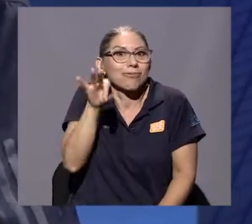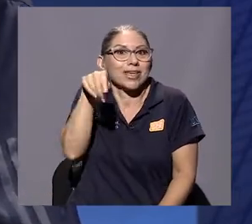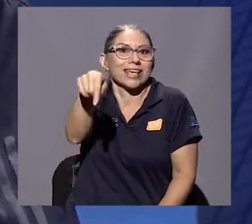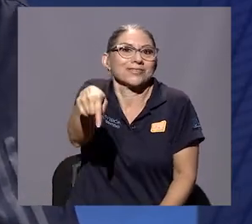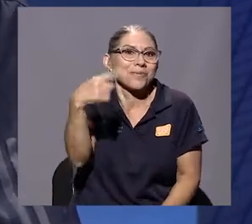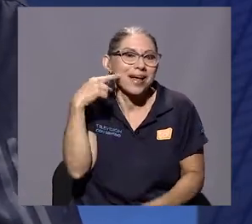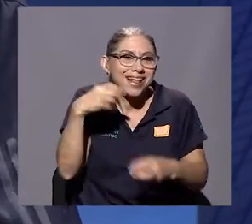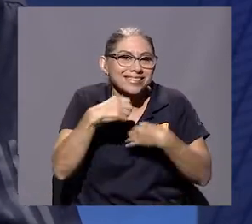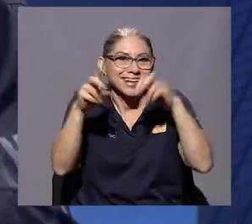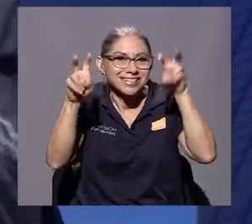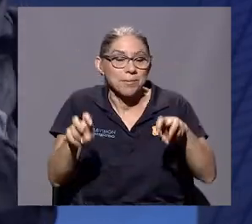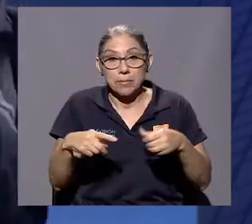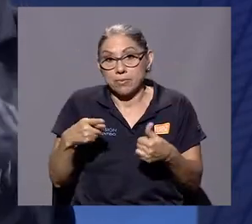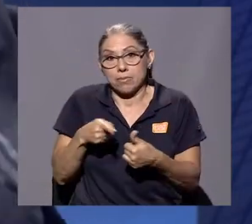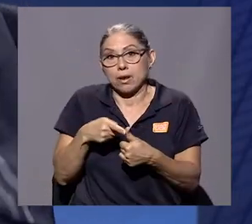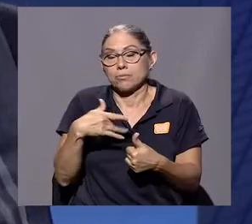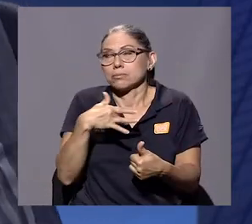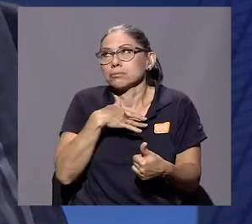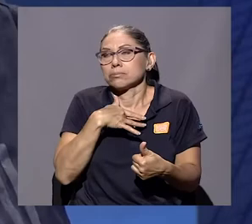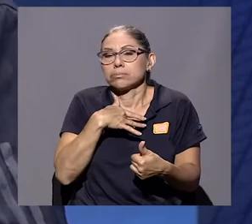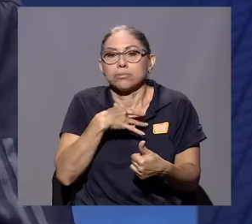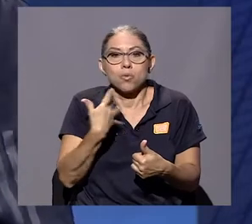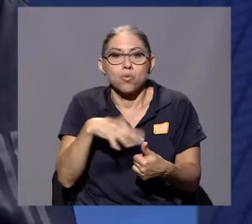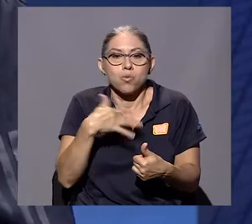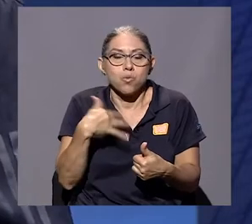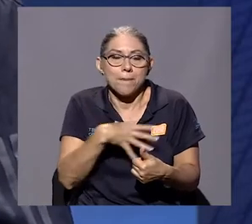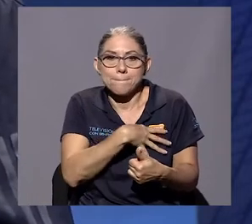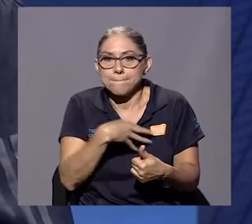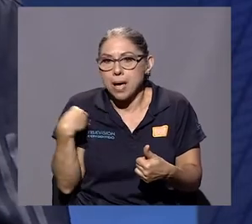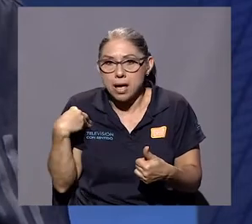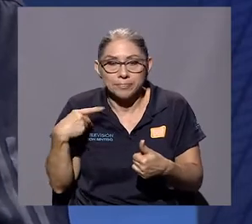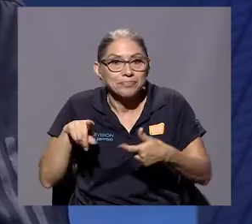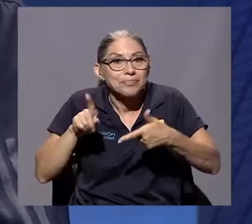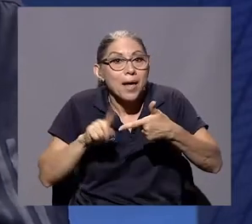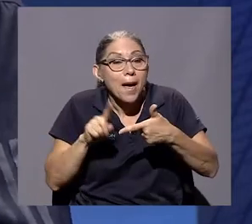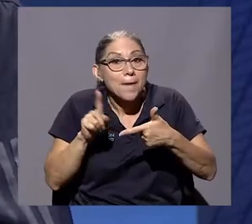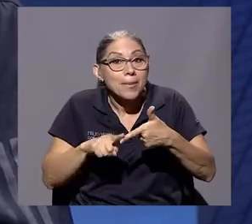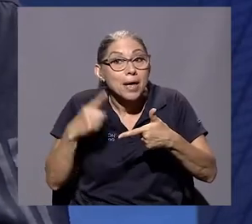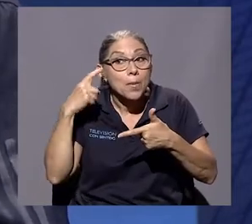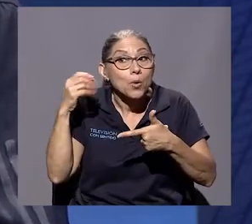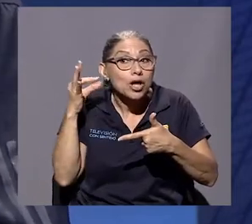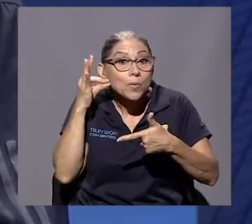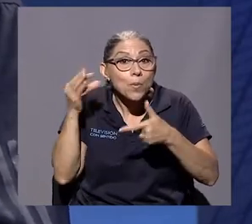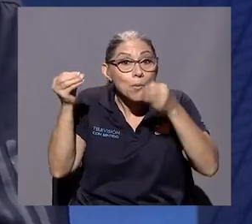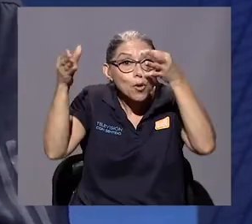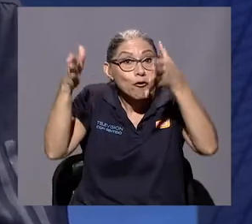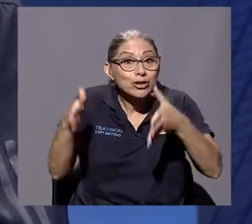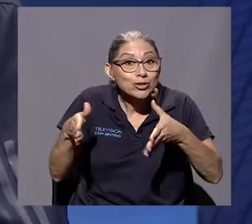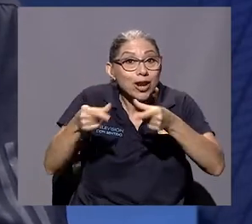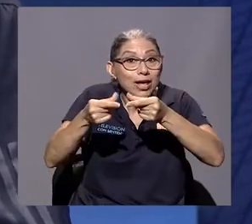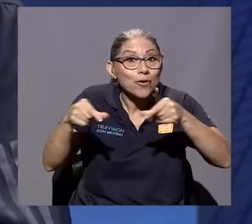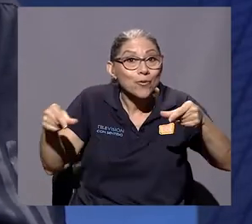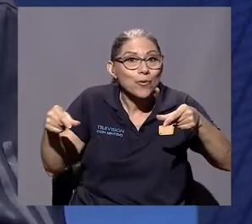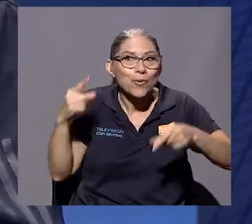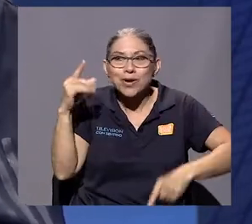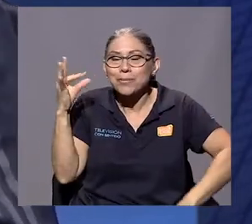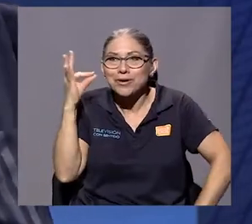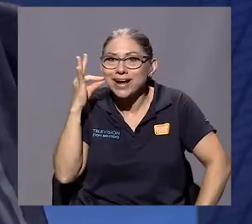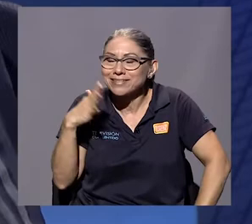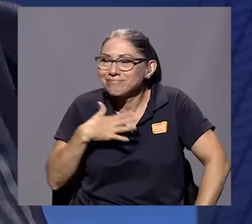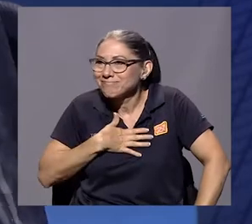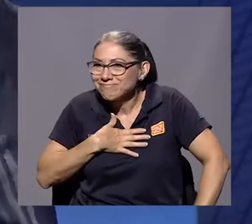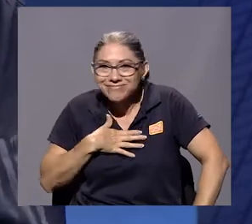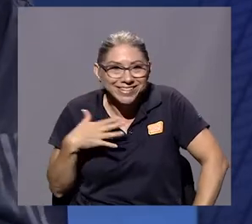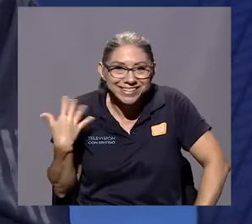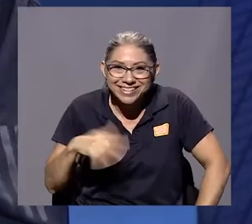eso, primero porque me gustaba mucho la materia y también porque la profesora de geografía era una mujer encantadora